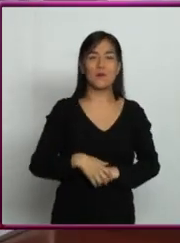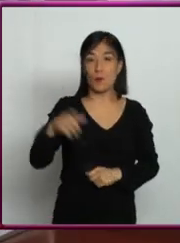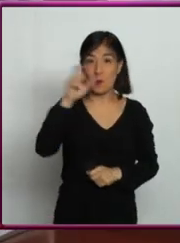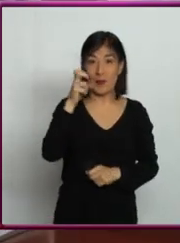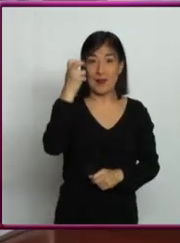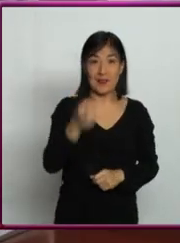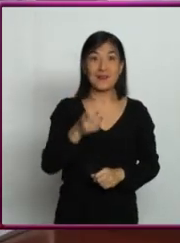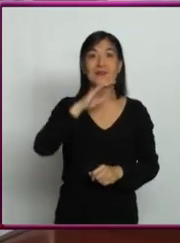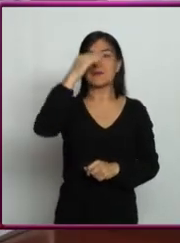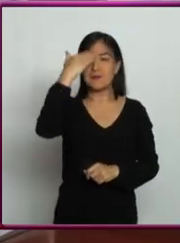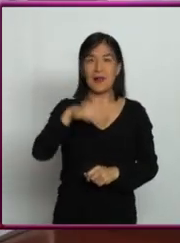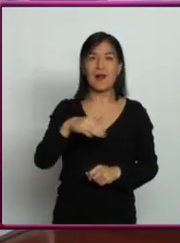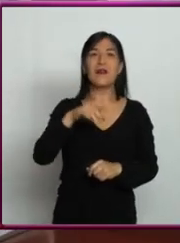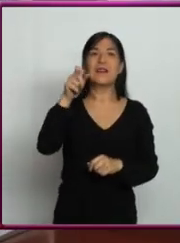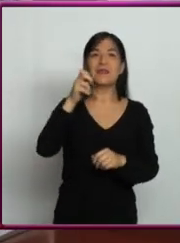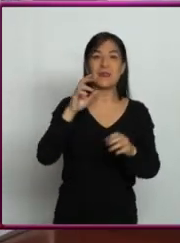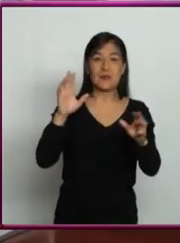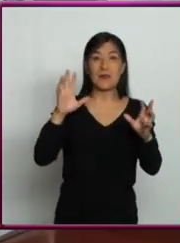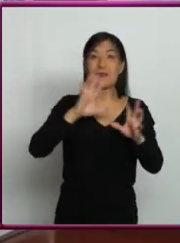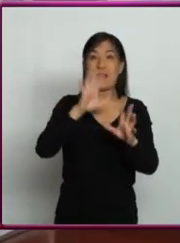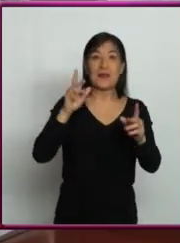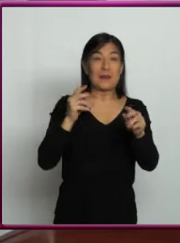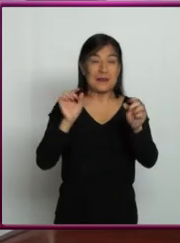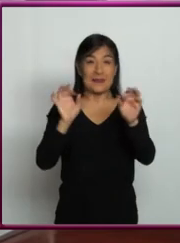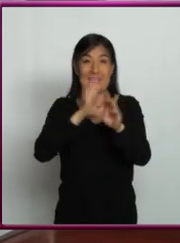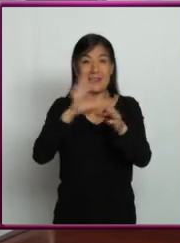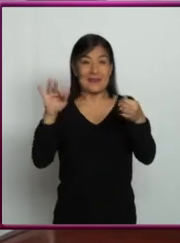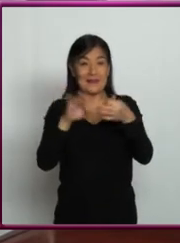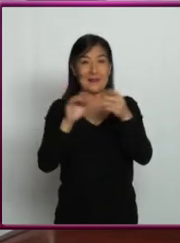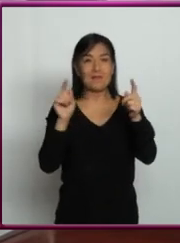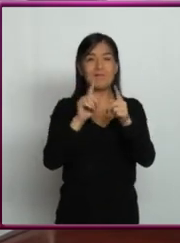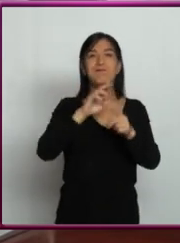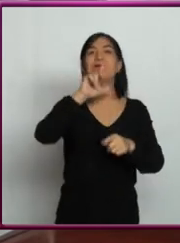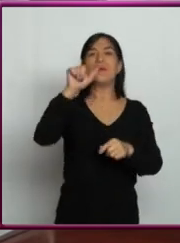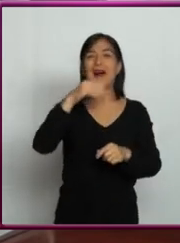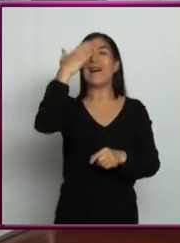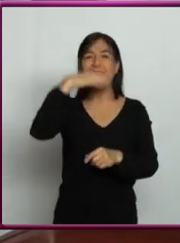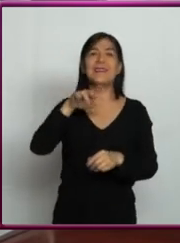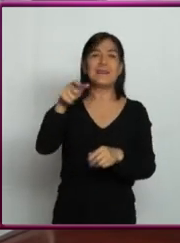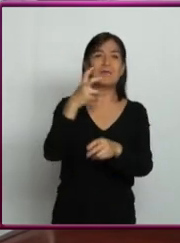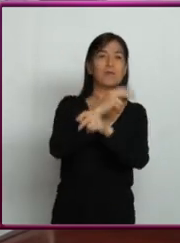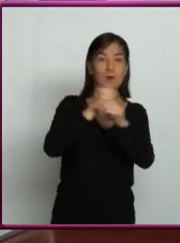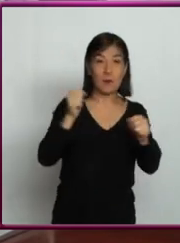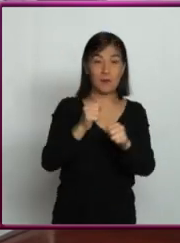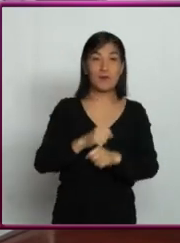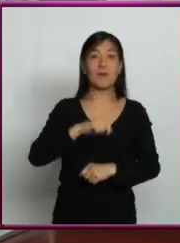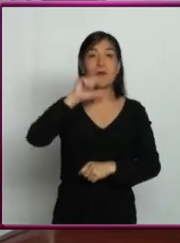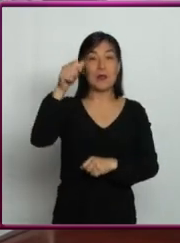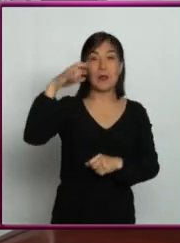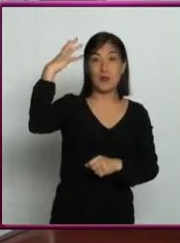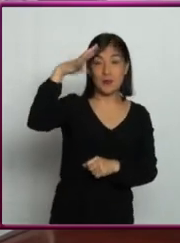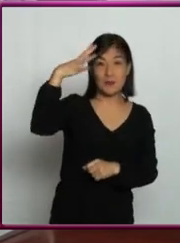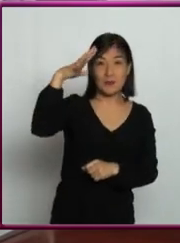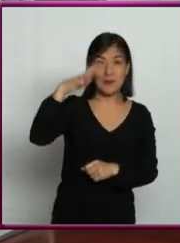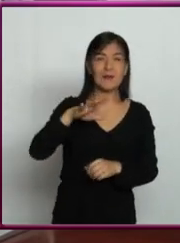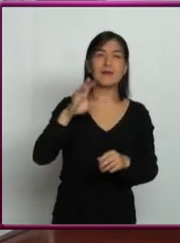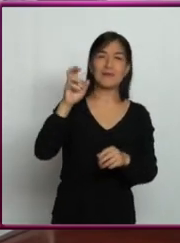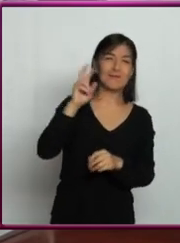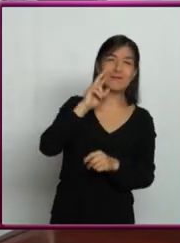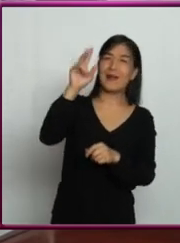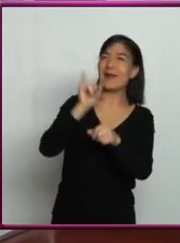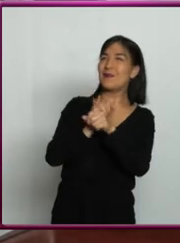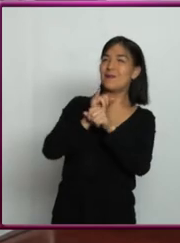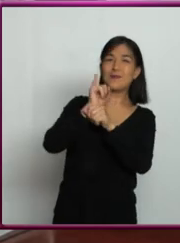cuando hacen eso, sabemos que ya llegan al final, van a explotar. Pero hay otras estrellas, como el Sol, si uno la viaja de lejos,